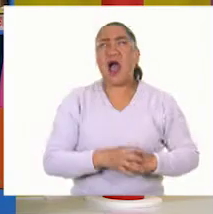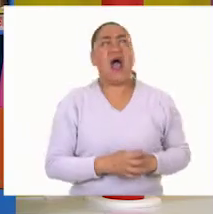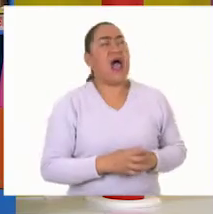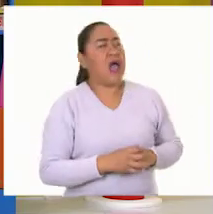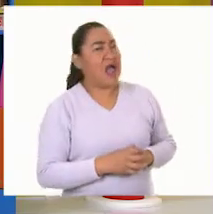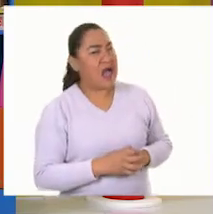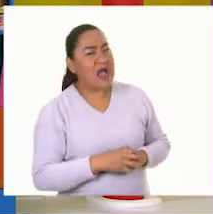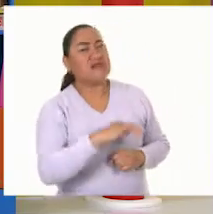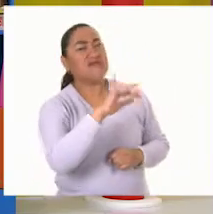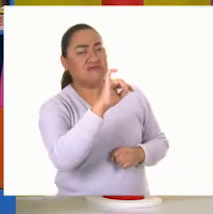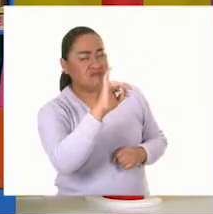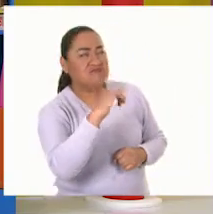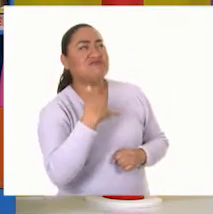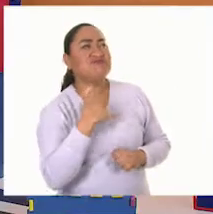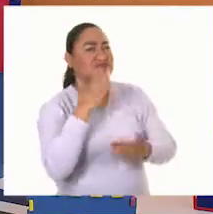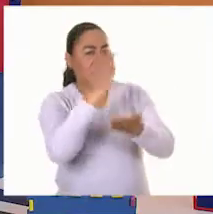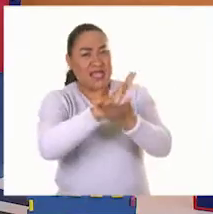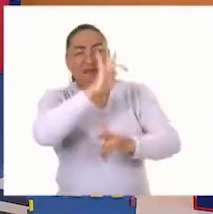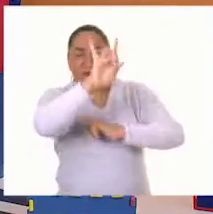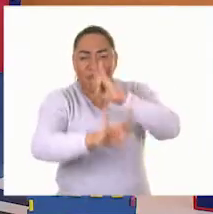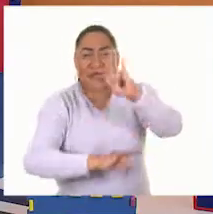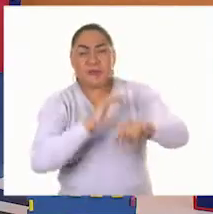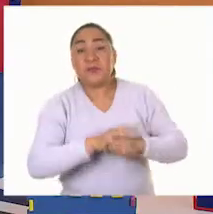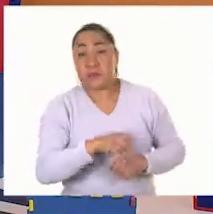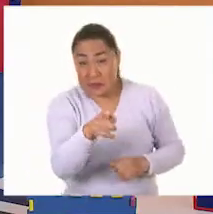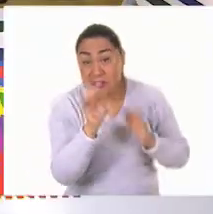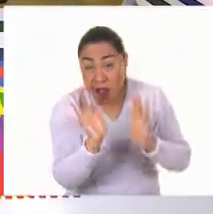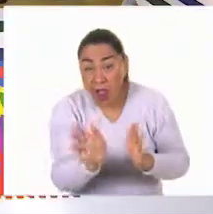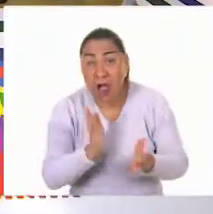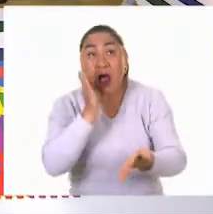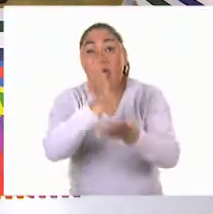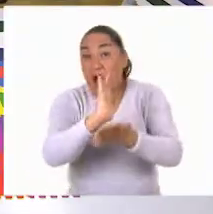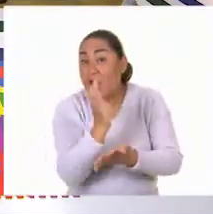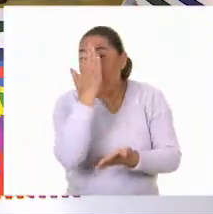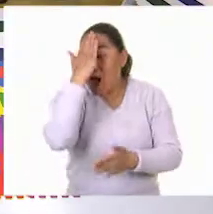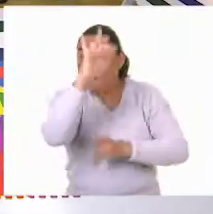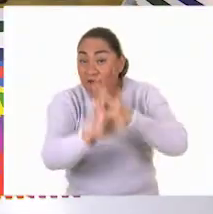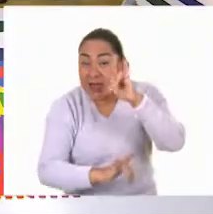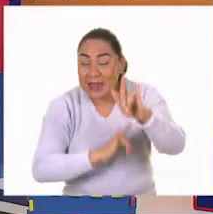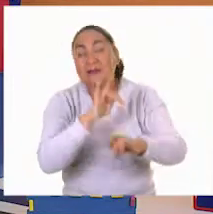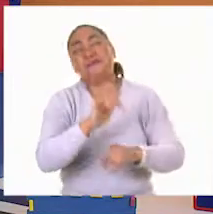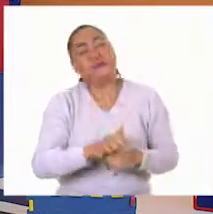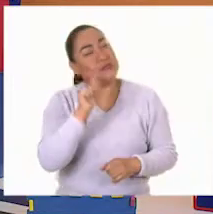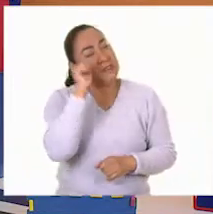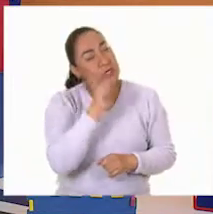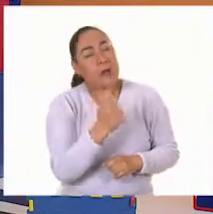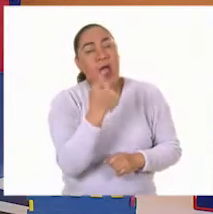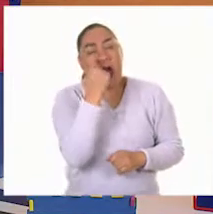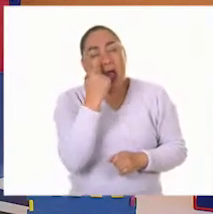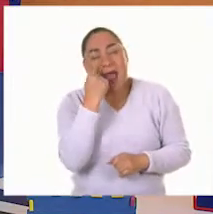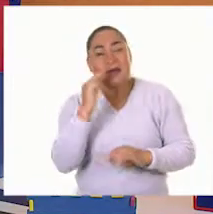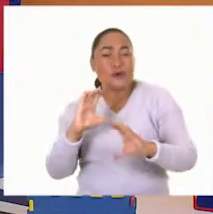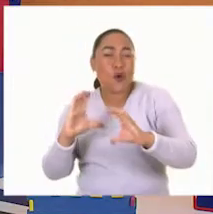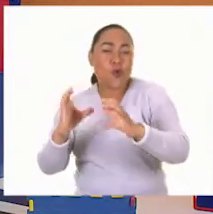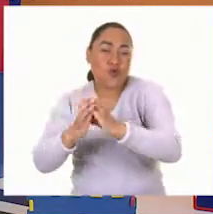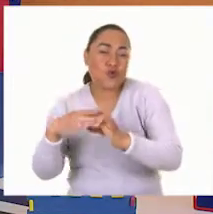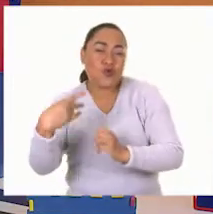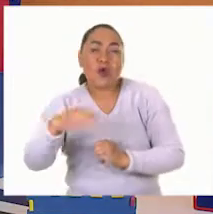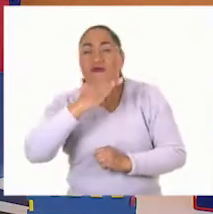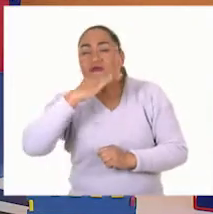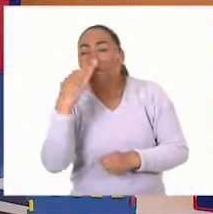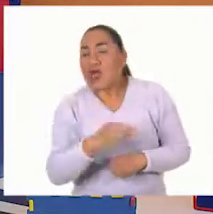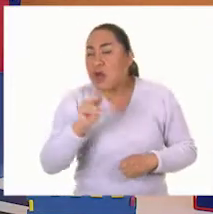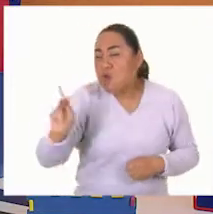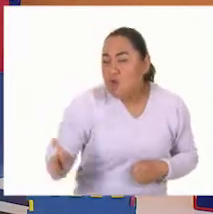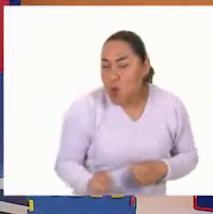que he ido a ferias. ¿Ustedes han asistido a alguna feria? Por lo general, en las comunidades, una vez al año, cuando es la fiesta del